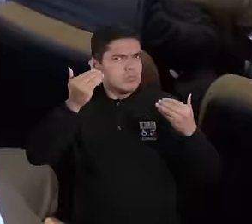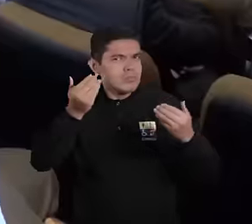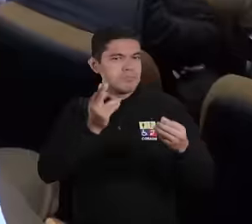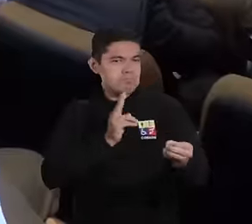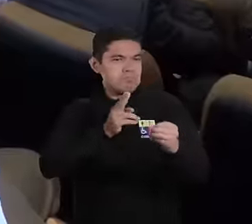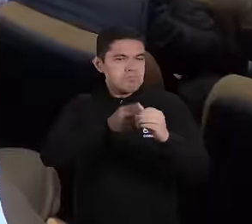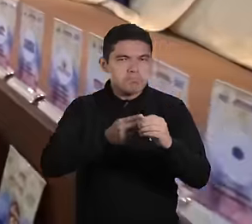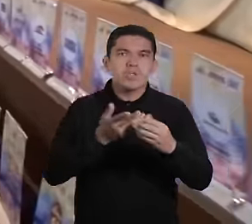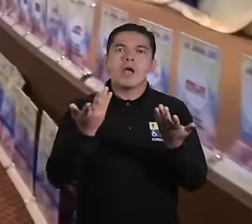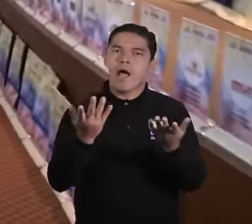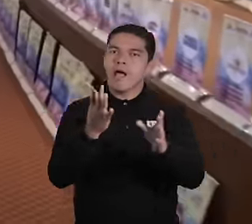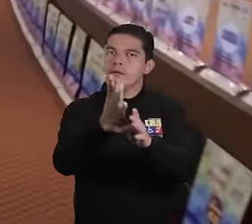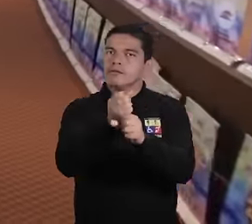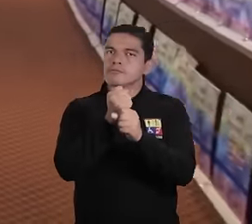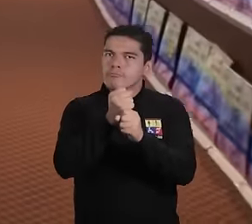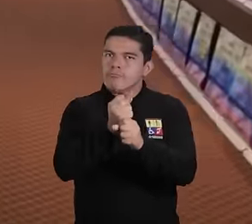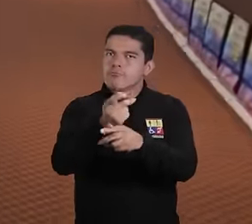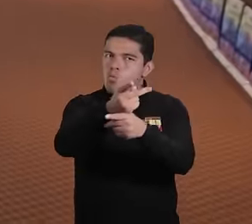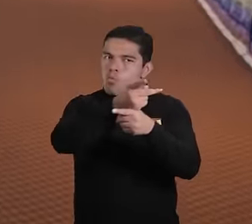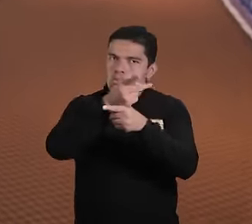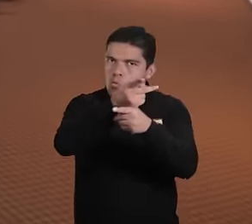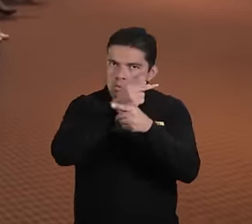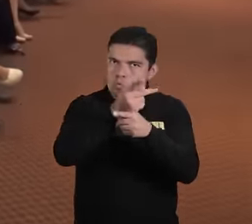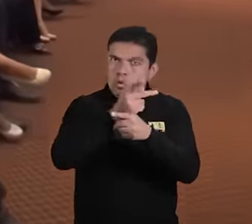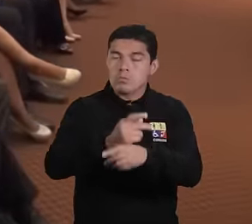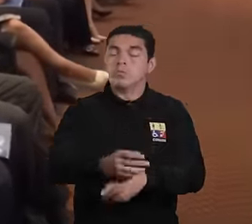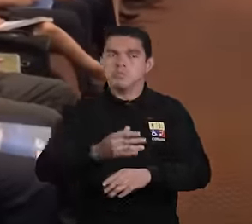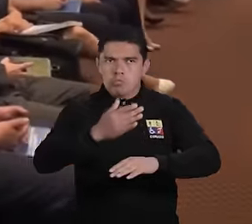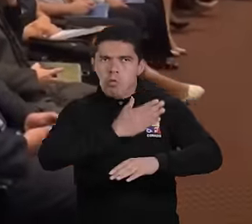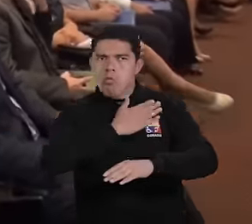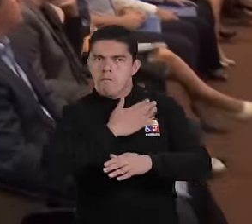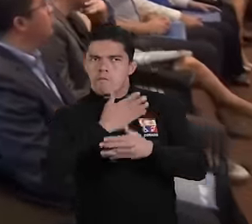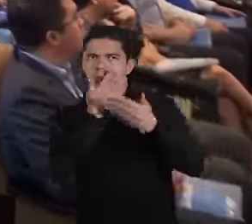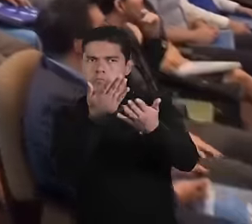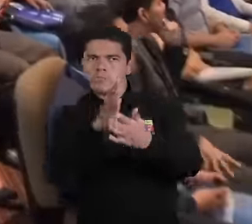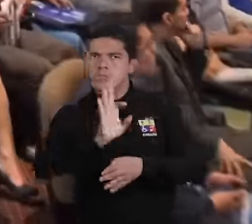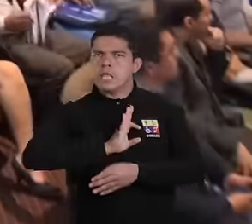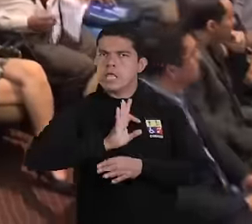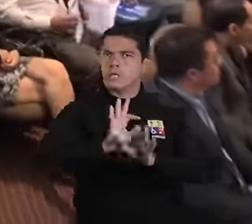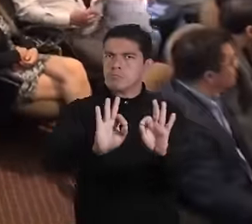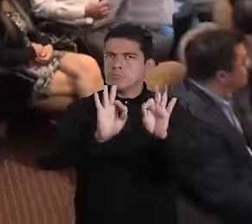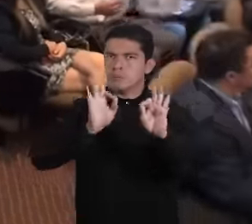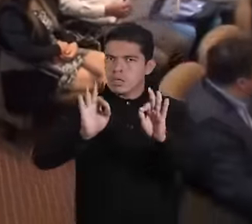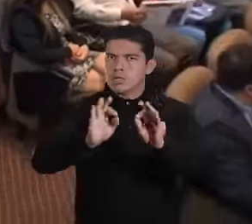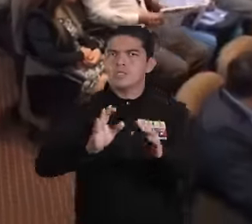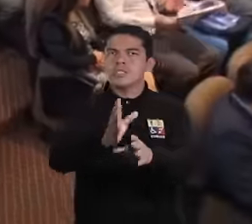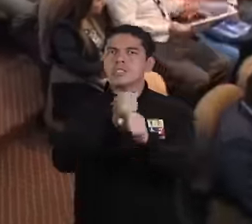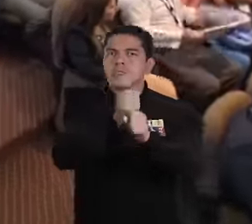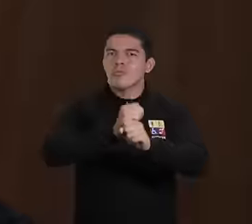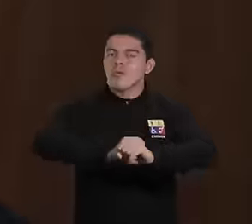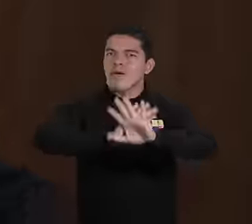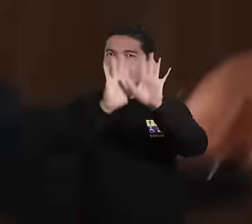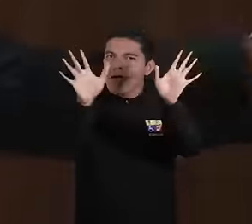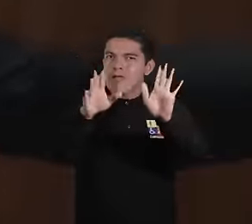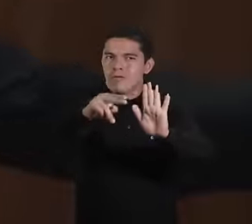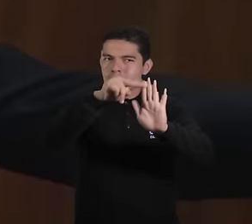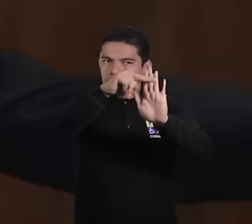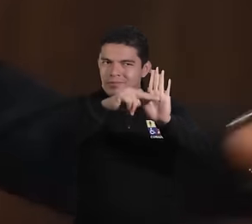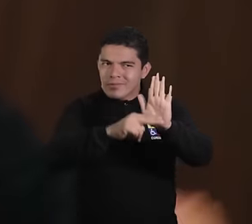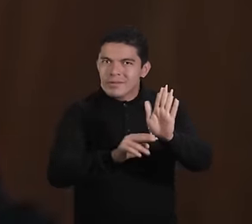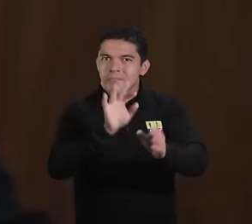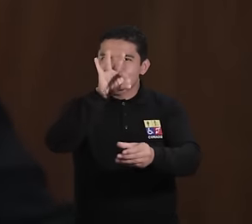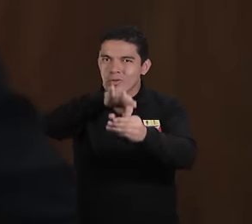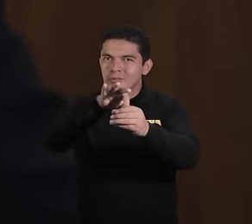lo cual garantiza un proceso más técnico, controlado y confiable, asegurando transparencia en el padrón electoral. Hoy el